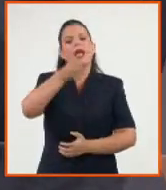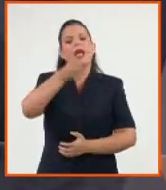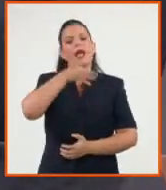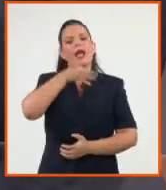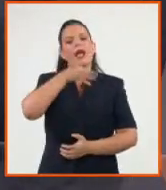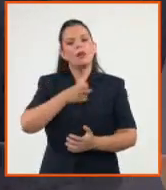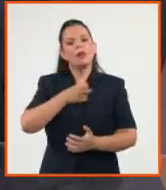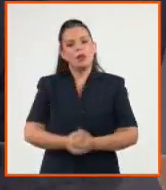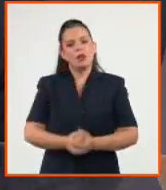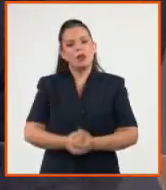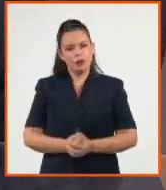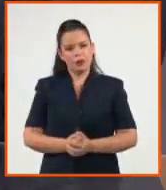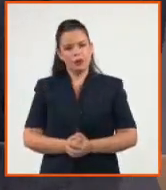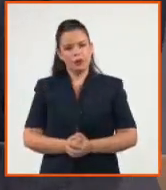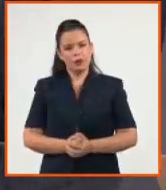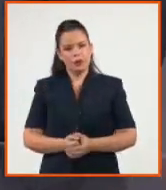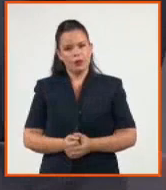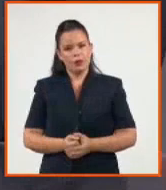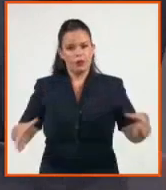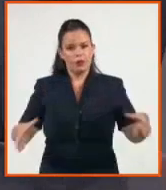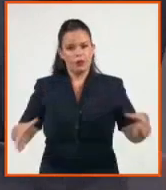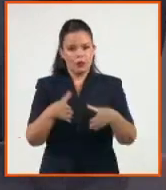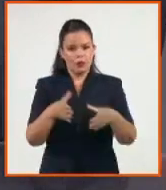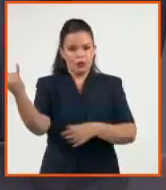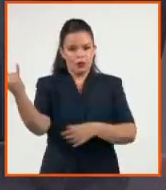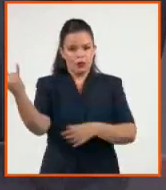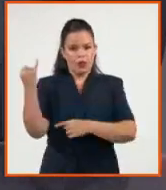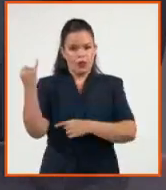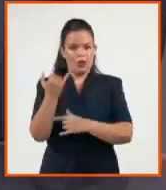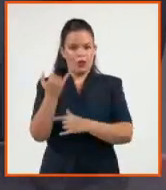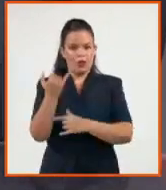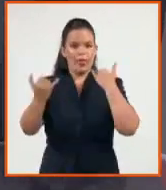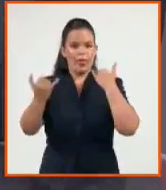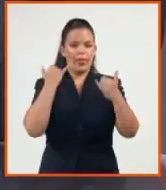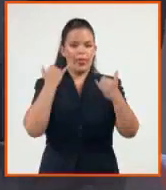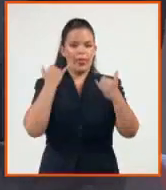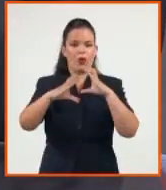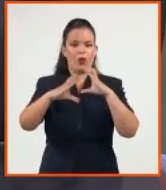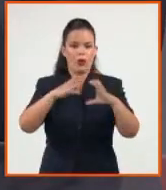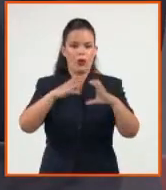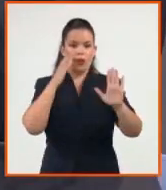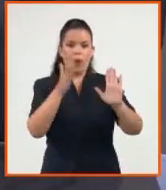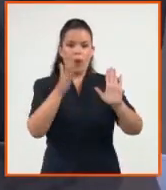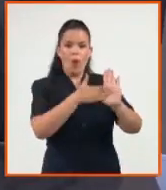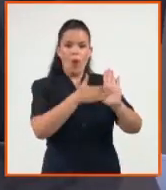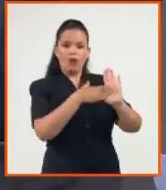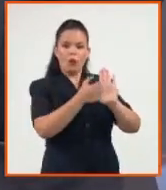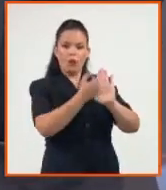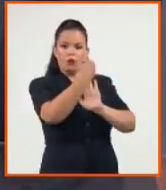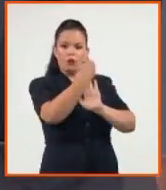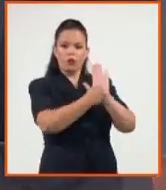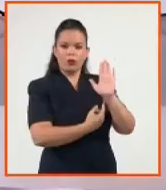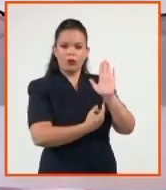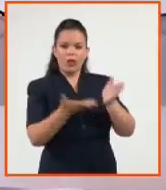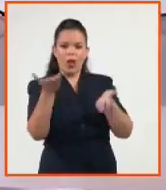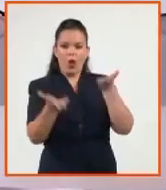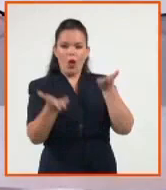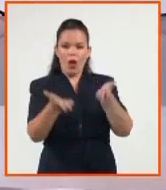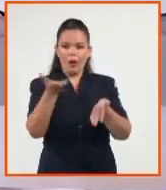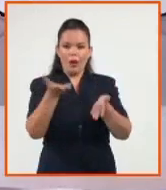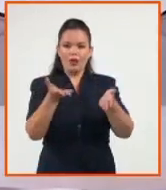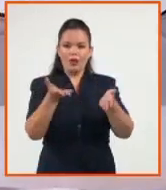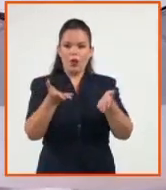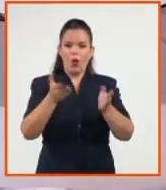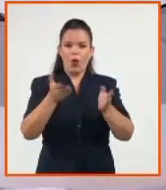Internacional de Telecomunicaciones, cuando mide el índice de ciberseguridad de los países en el mundo, que aprovecho para